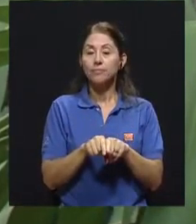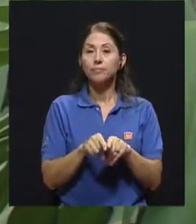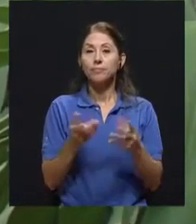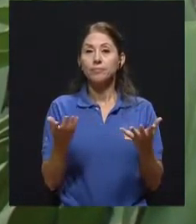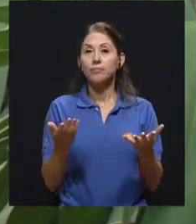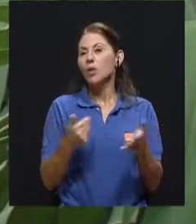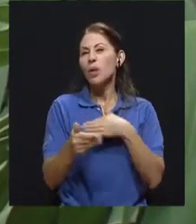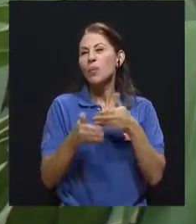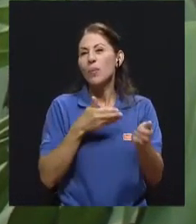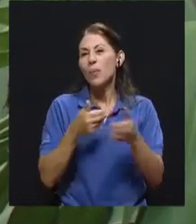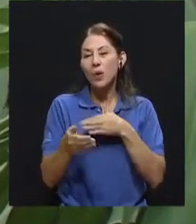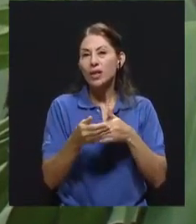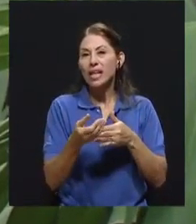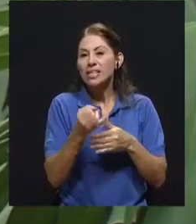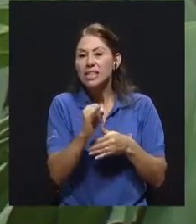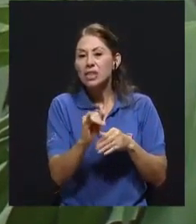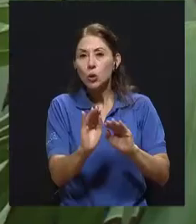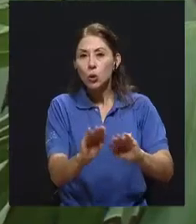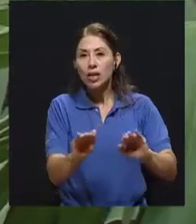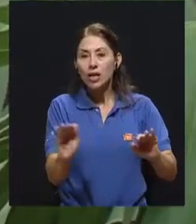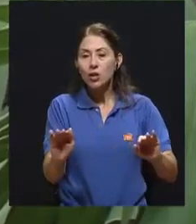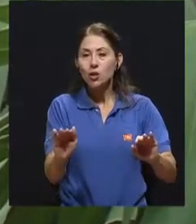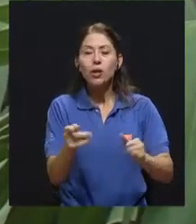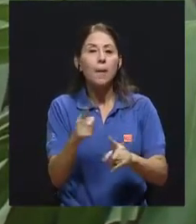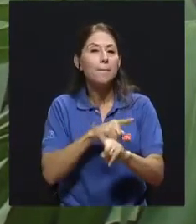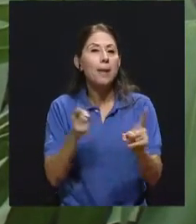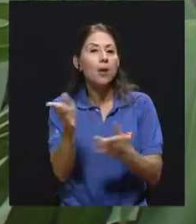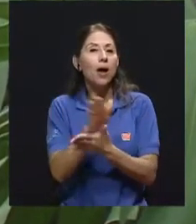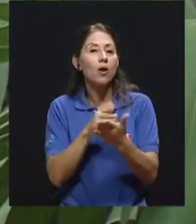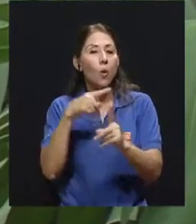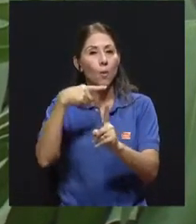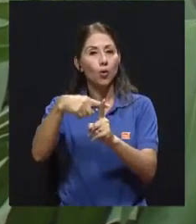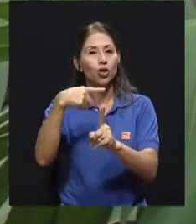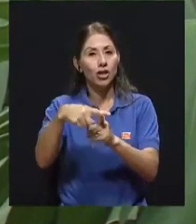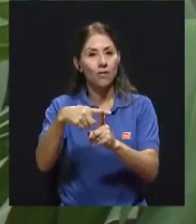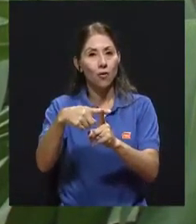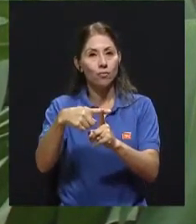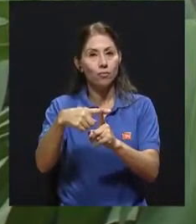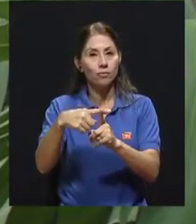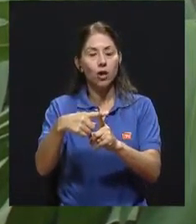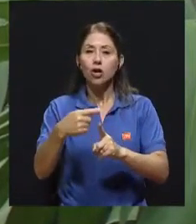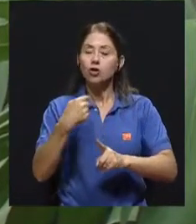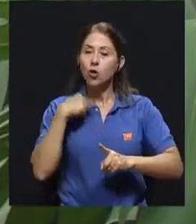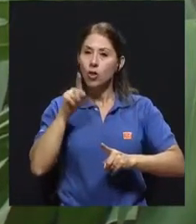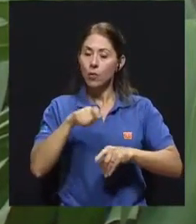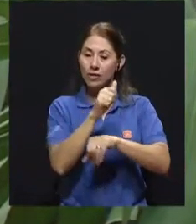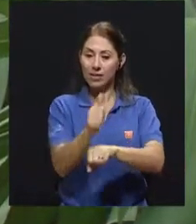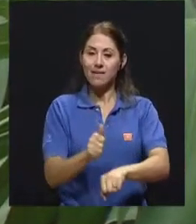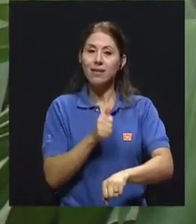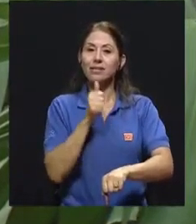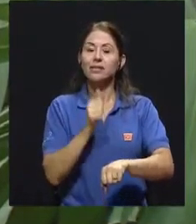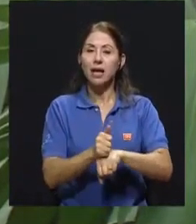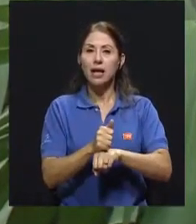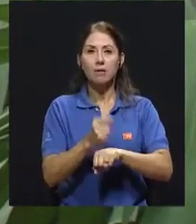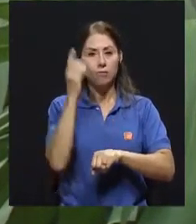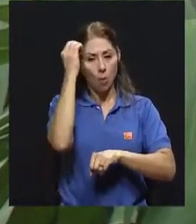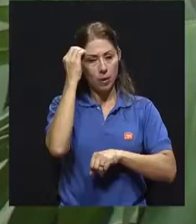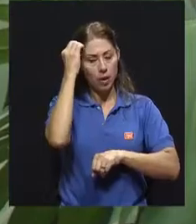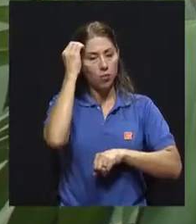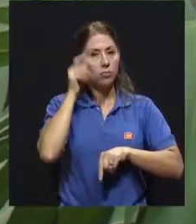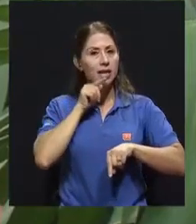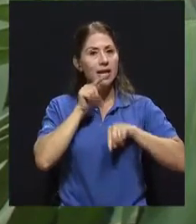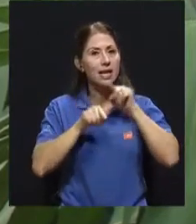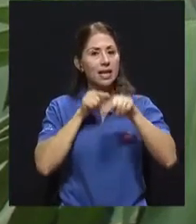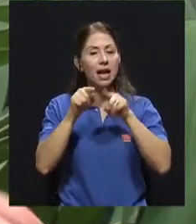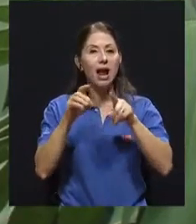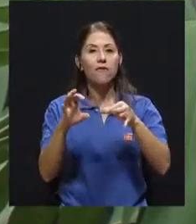así seamos niños, estimular un criterio, haber una actitud de criticidad con relación al medio, ¿no? O sea, si necesariamente todo